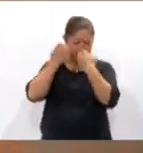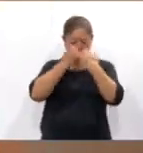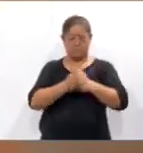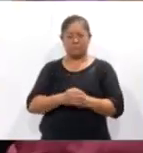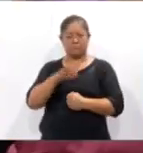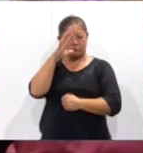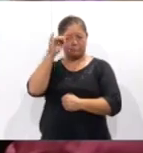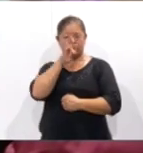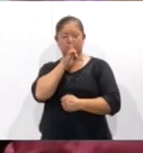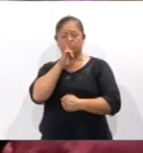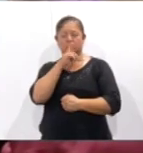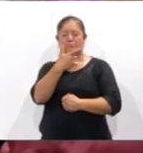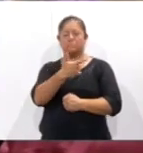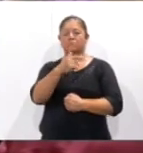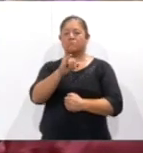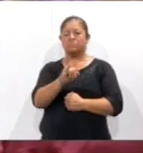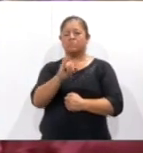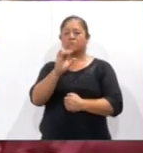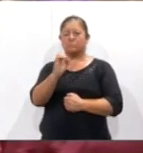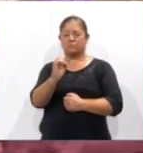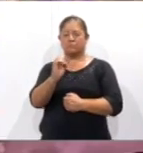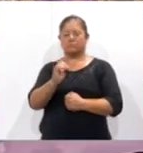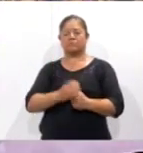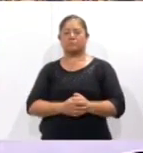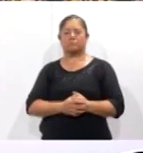Coracid Noticias, Giovanni Valdés Lima.